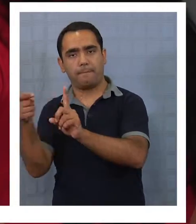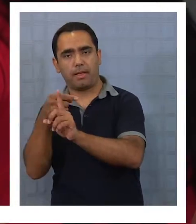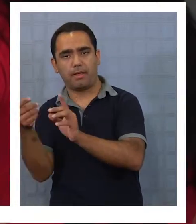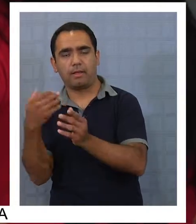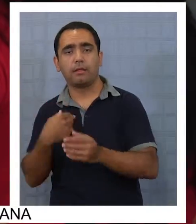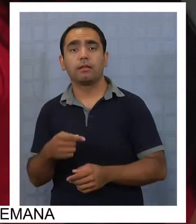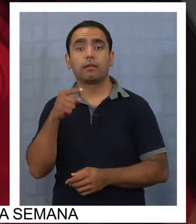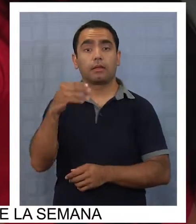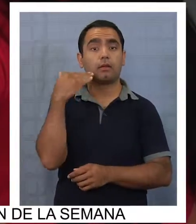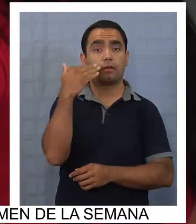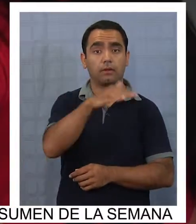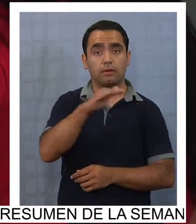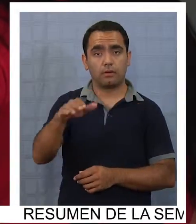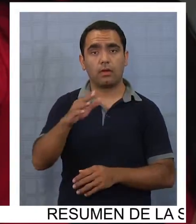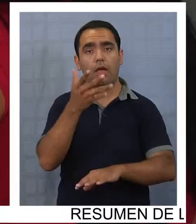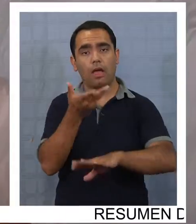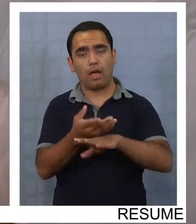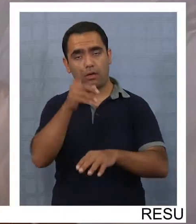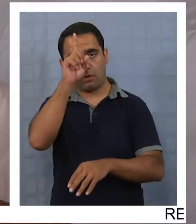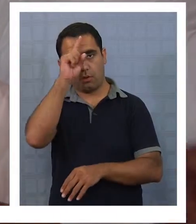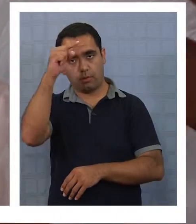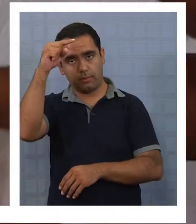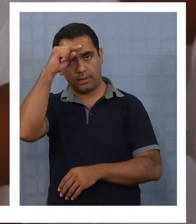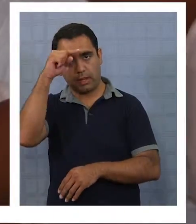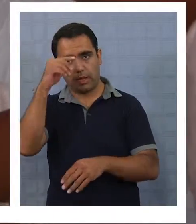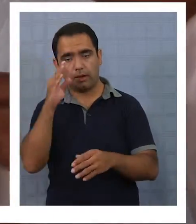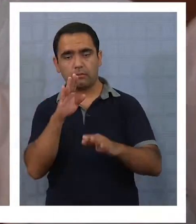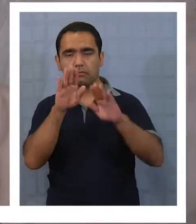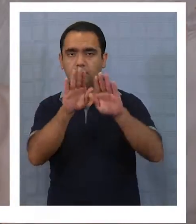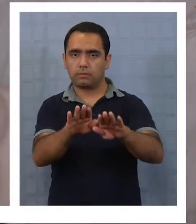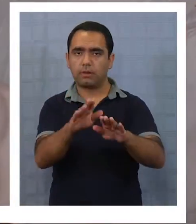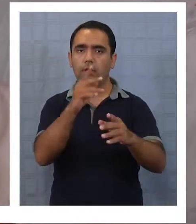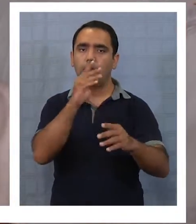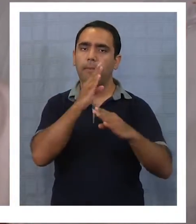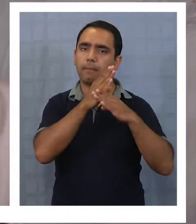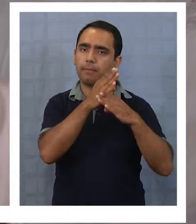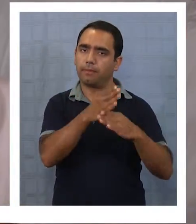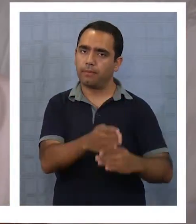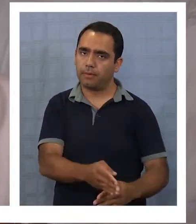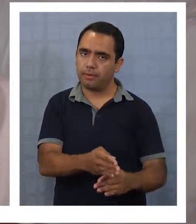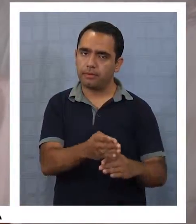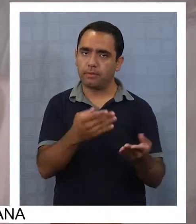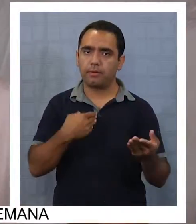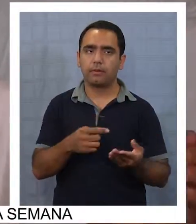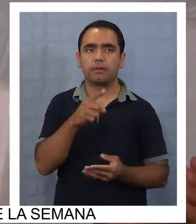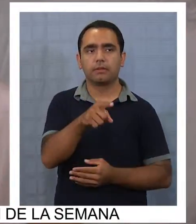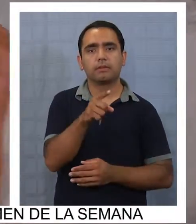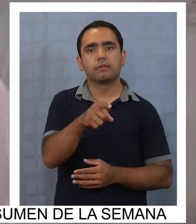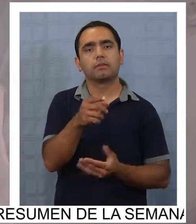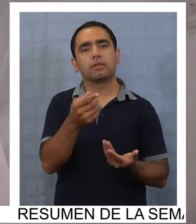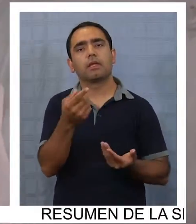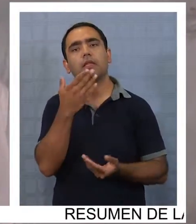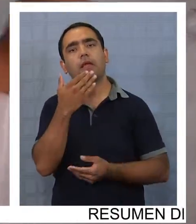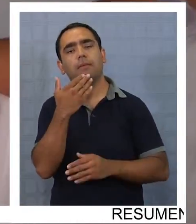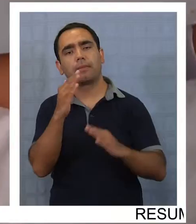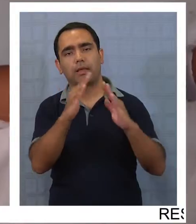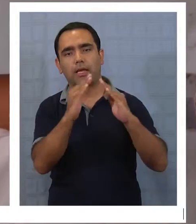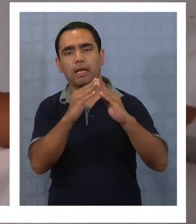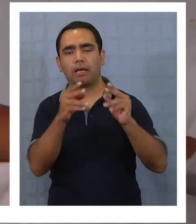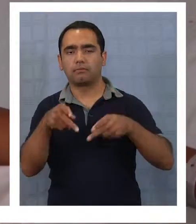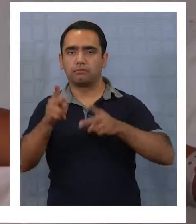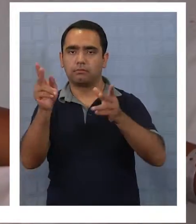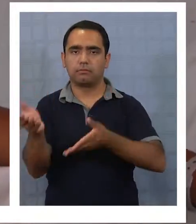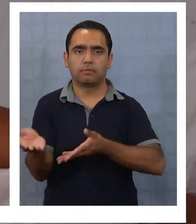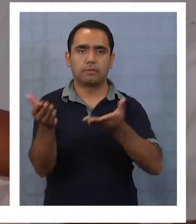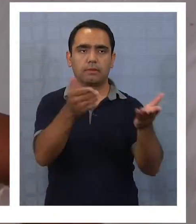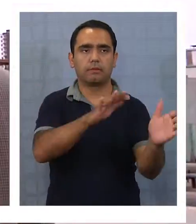cuales hay niños hospitalizados de forma permanente, en tratamiento ambulatorio y de alta en sus domicilios.